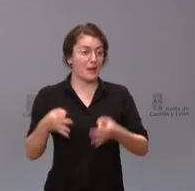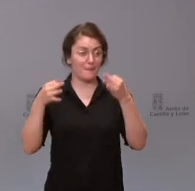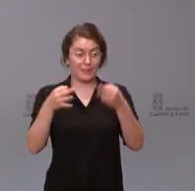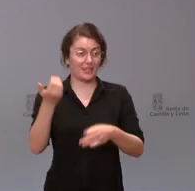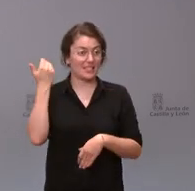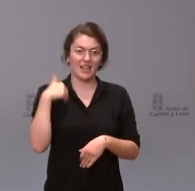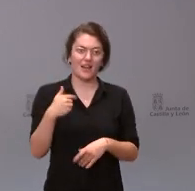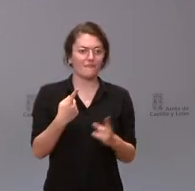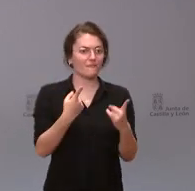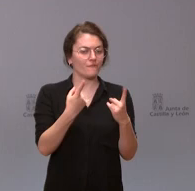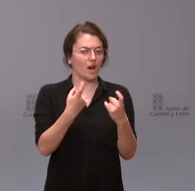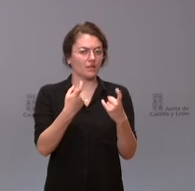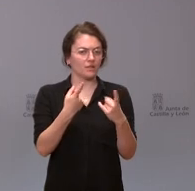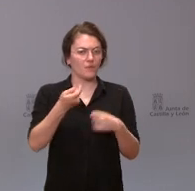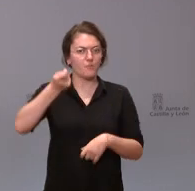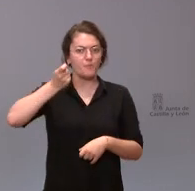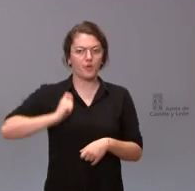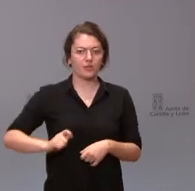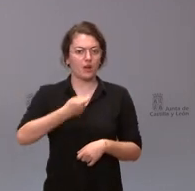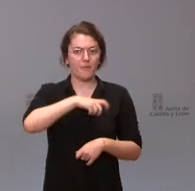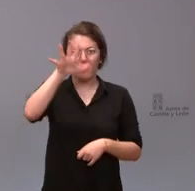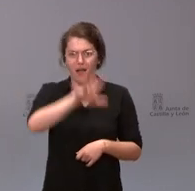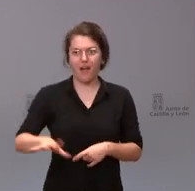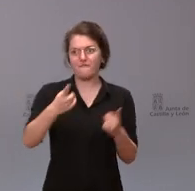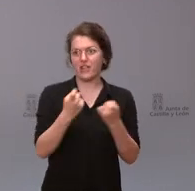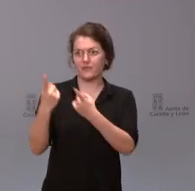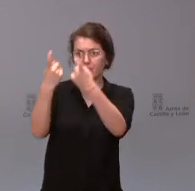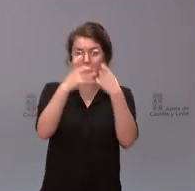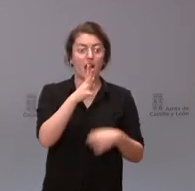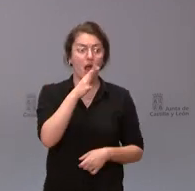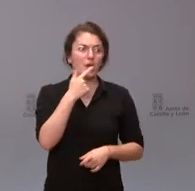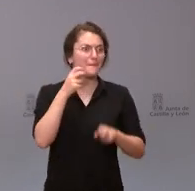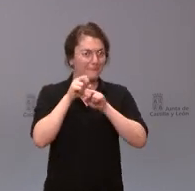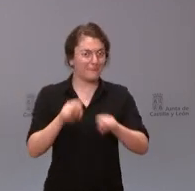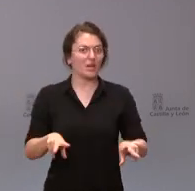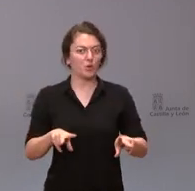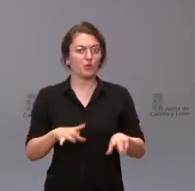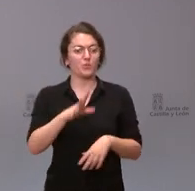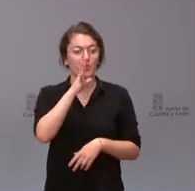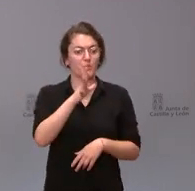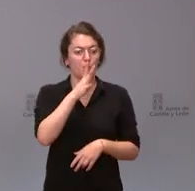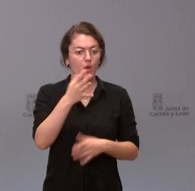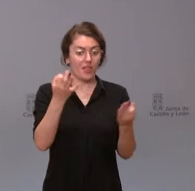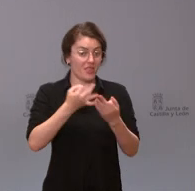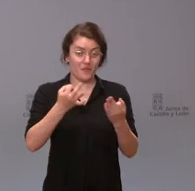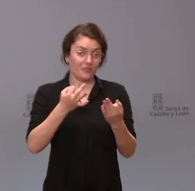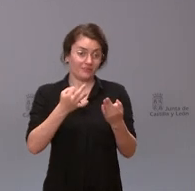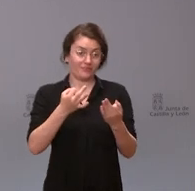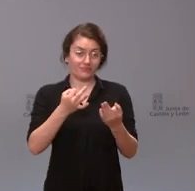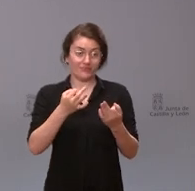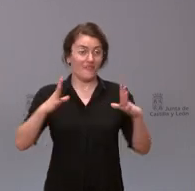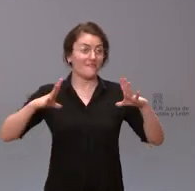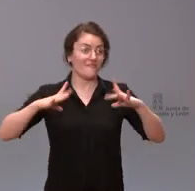carencia de profesionales en el conjunto de España se agudiza más porque hay que dar vacaciones como es natural a los